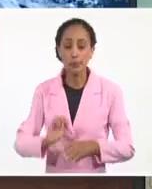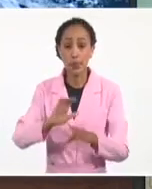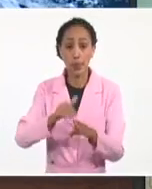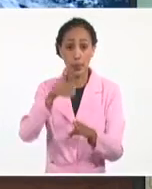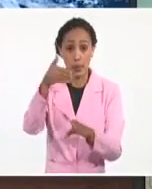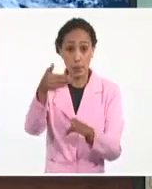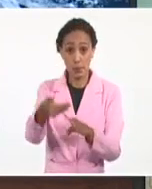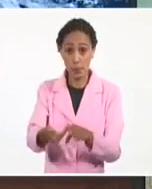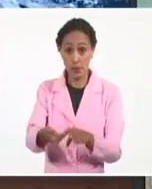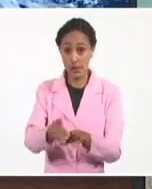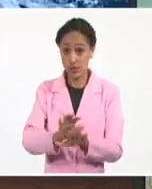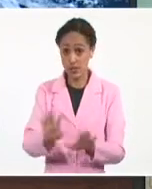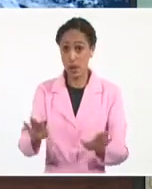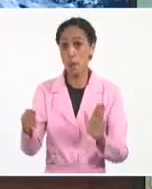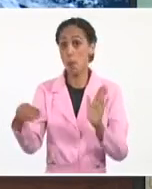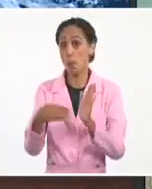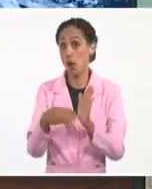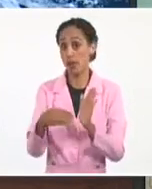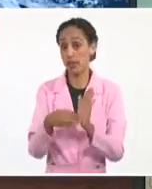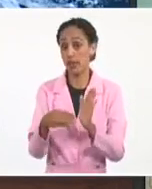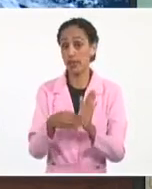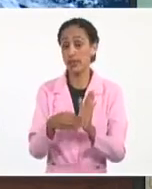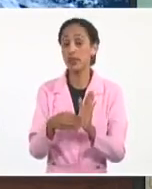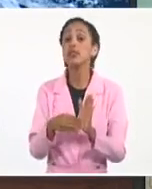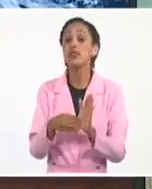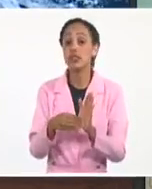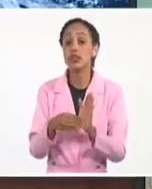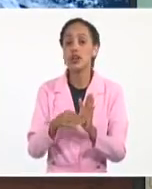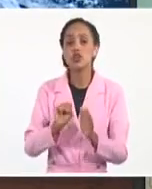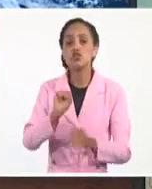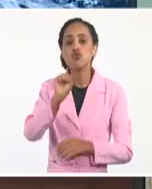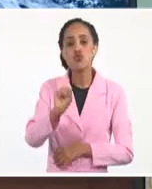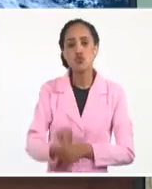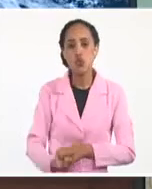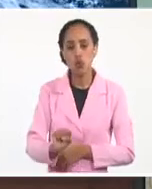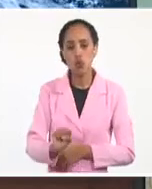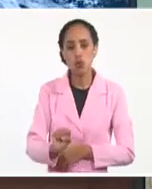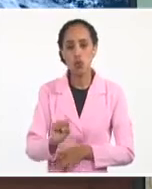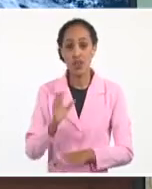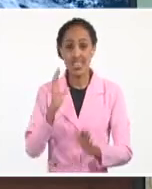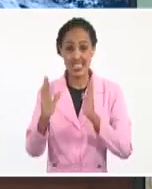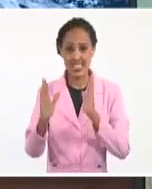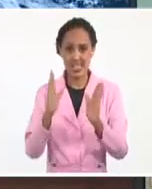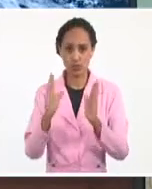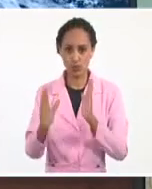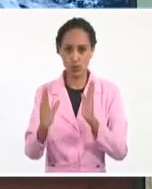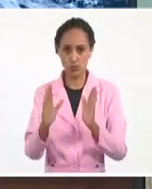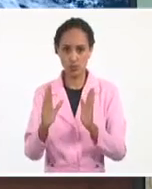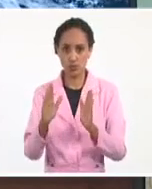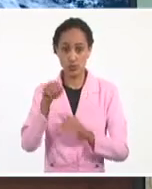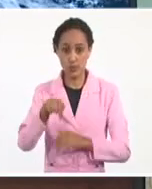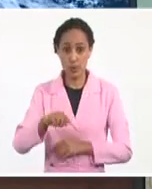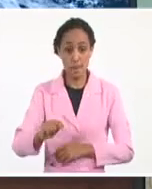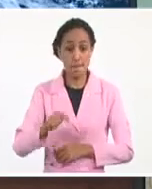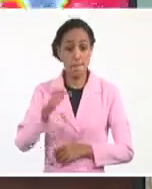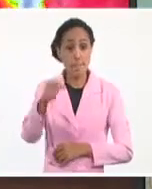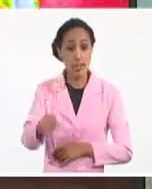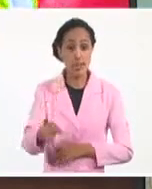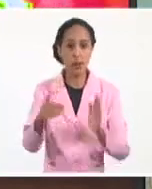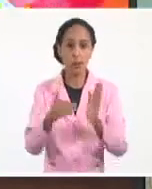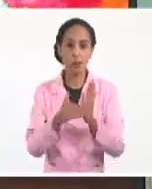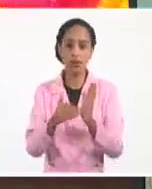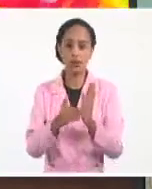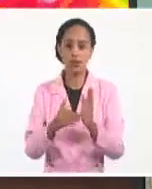ya desde la tarde, a la costa sur de la región central de nuestro país, mañana por la tarde.